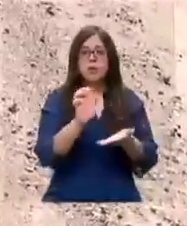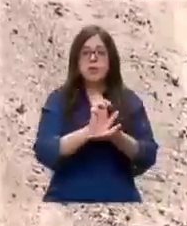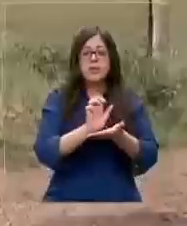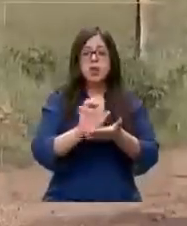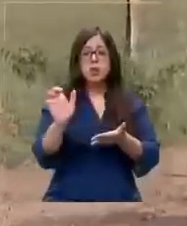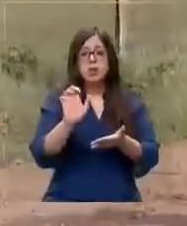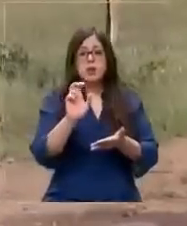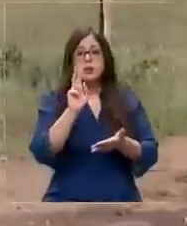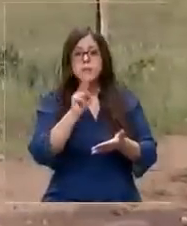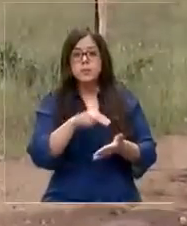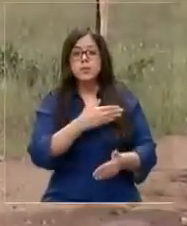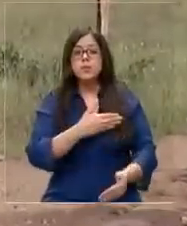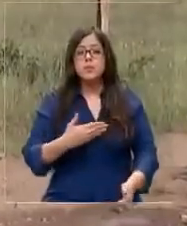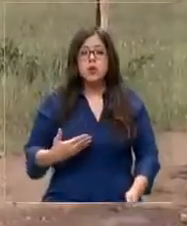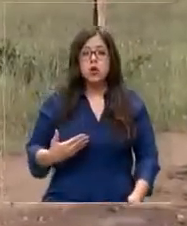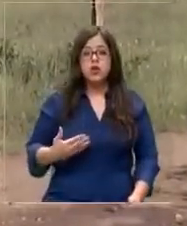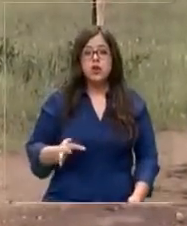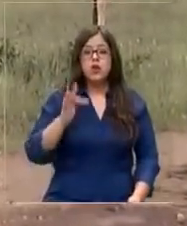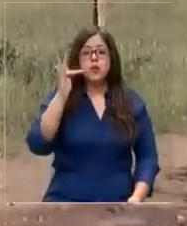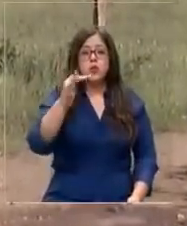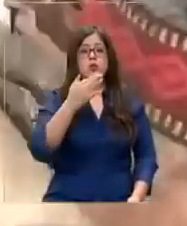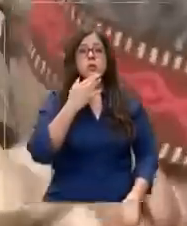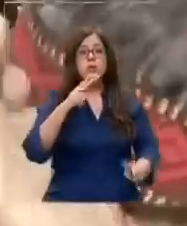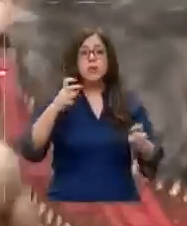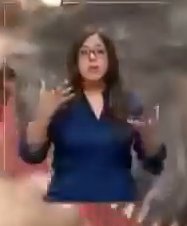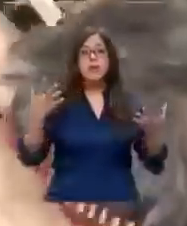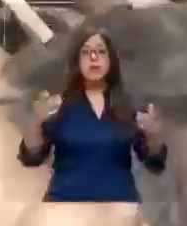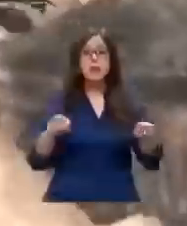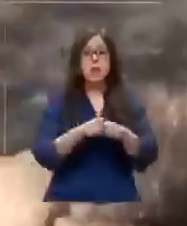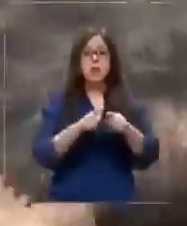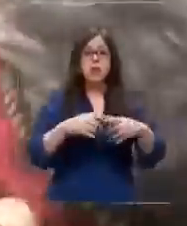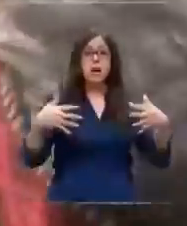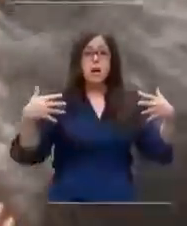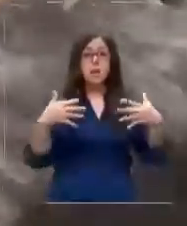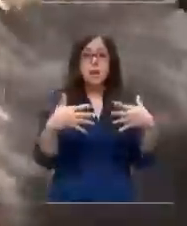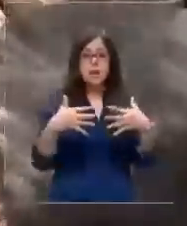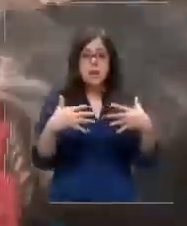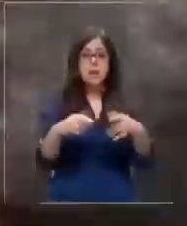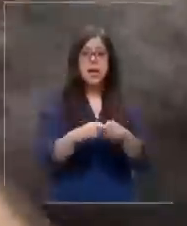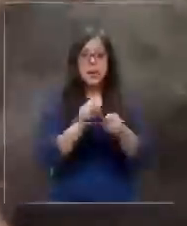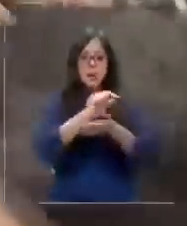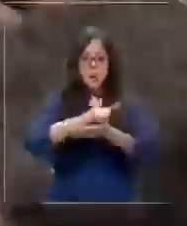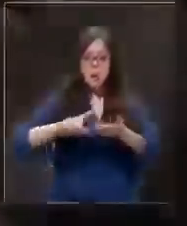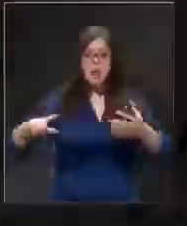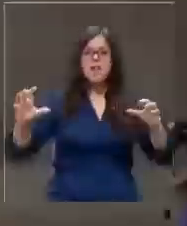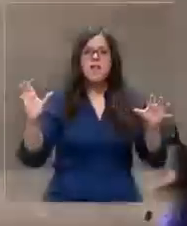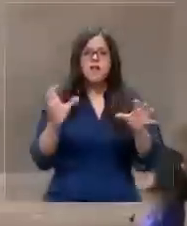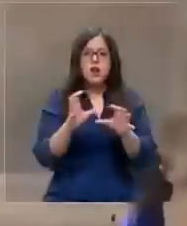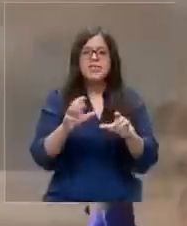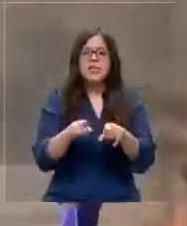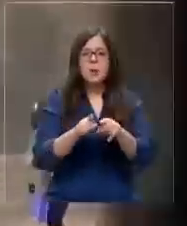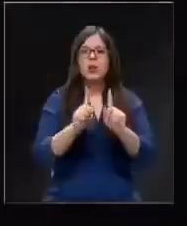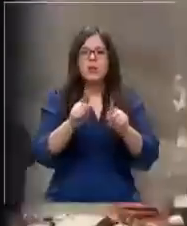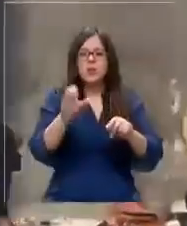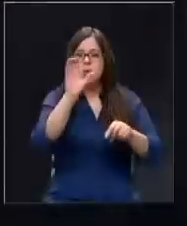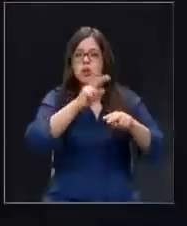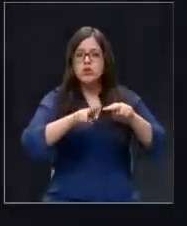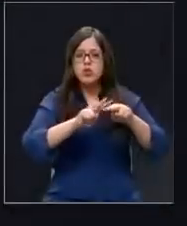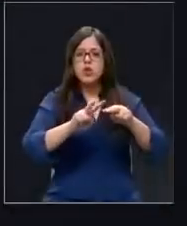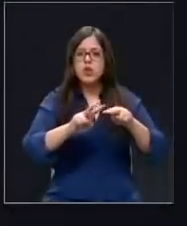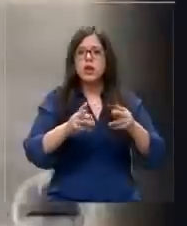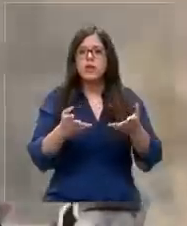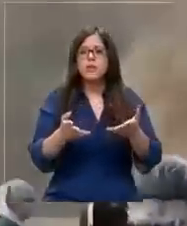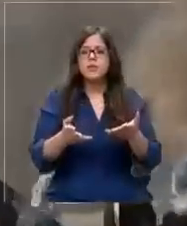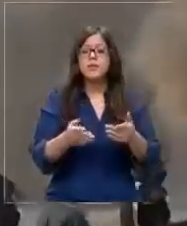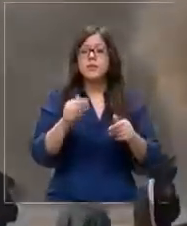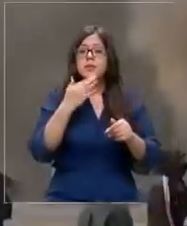zona. Para el futuro gobierno la militarización incrementó la violencia y plantea que deben buscar soluciones nuevas. Su capacidad para controlar el